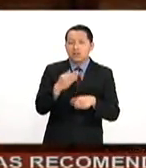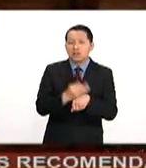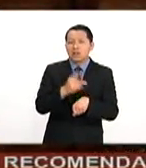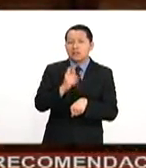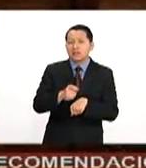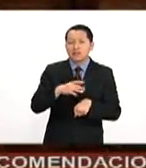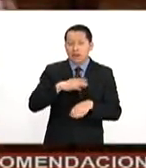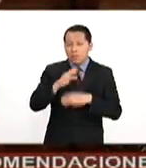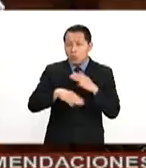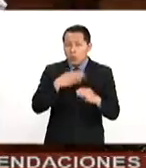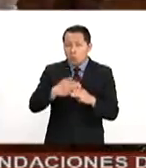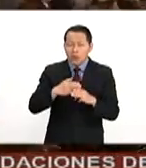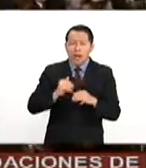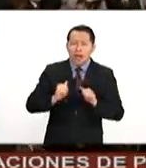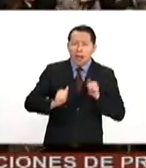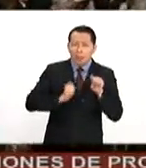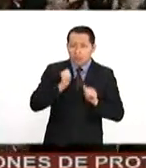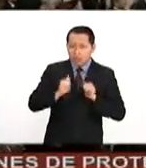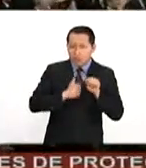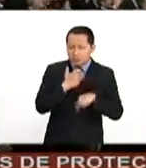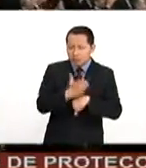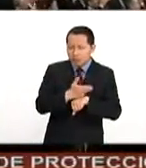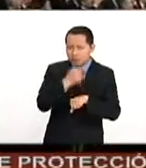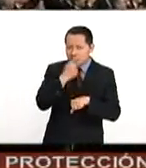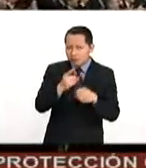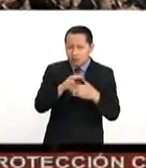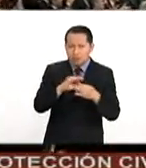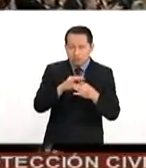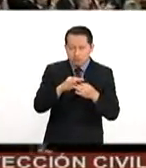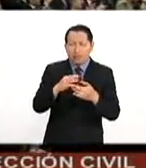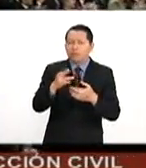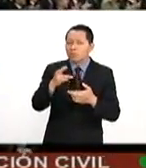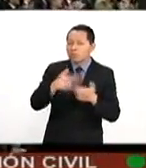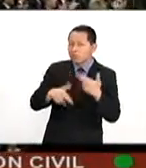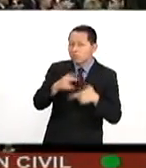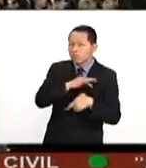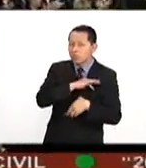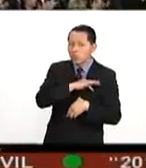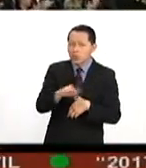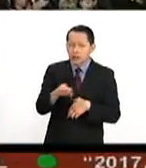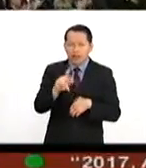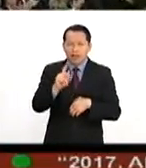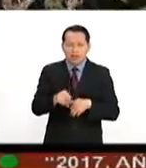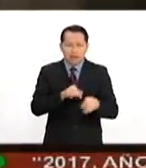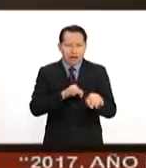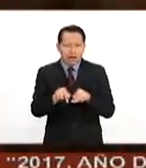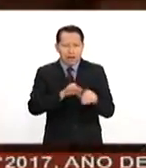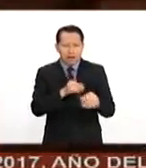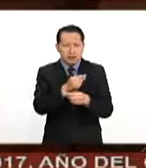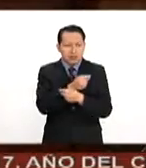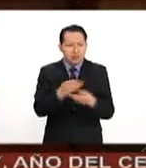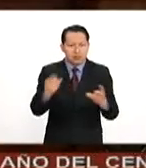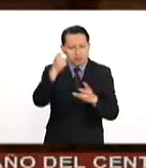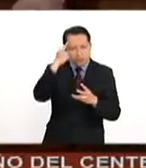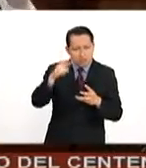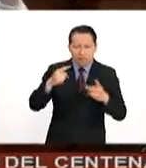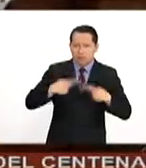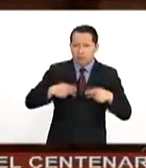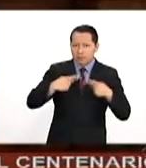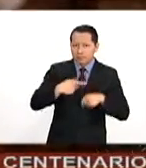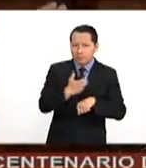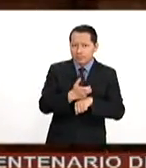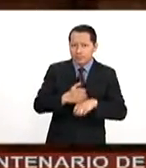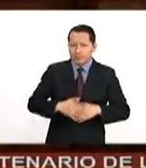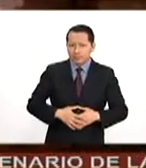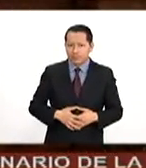Estados Unidos. Prometió regresar a las empresas y los trabajos a la Unión Americana. Yo